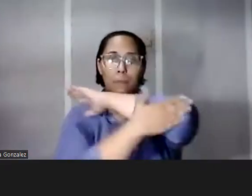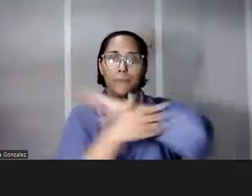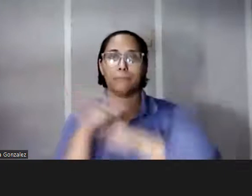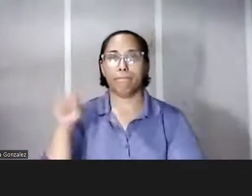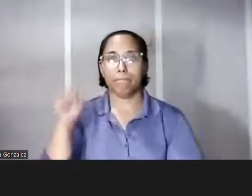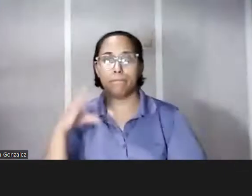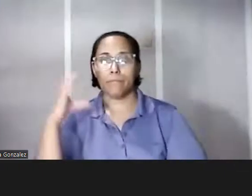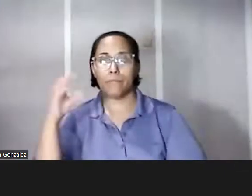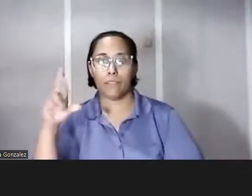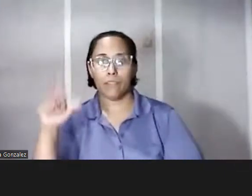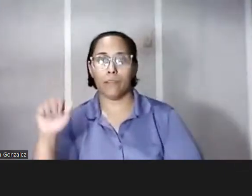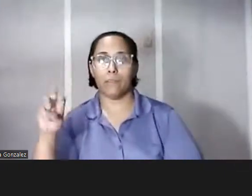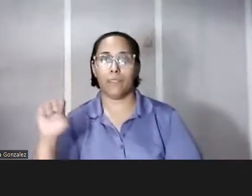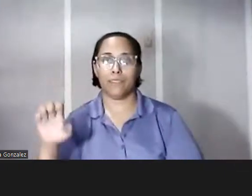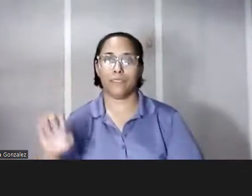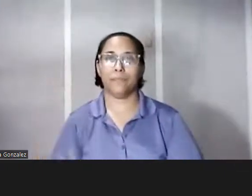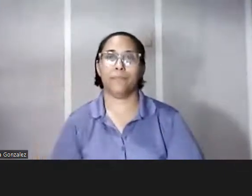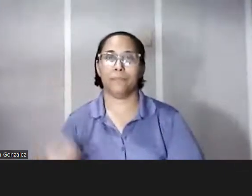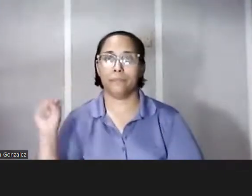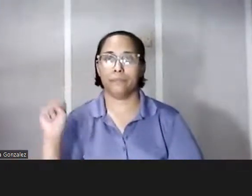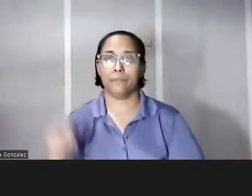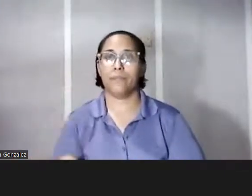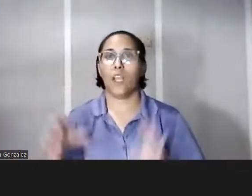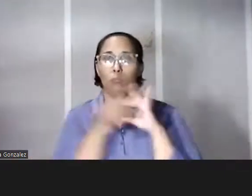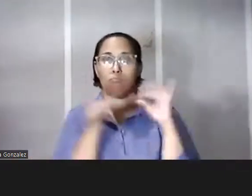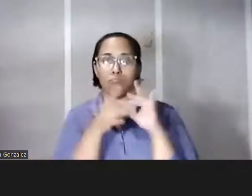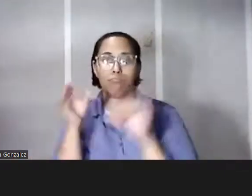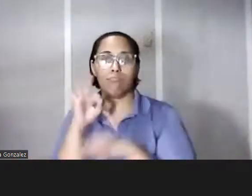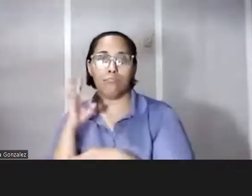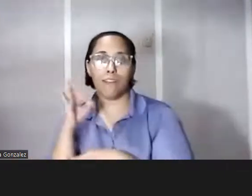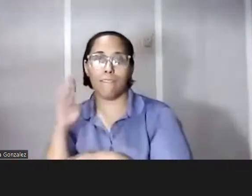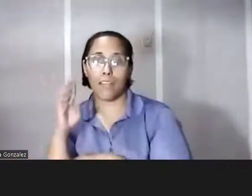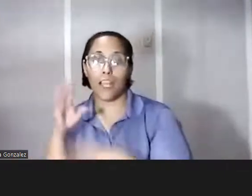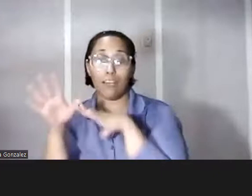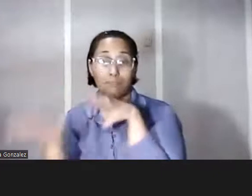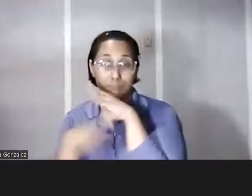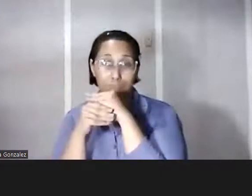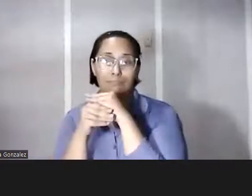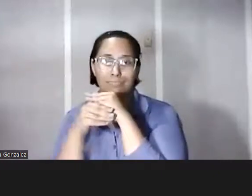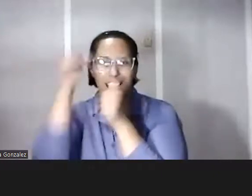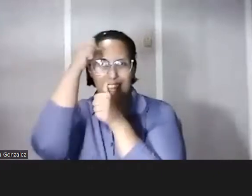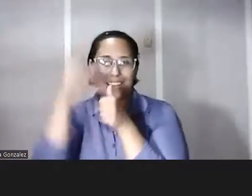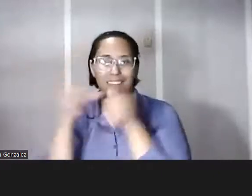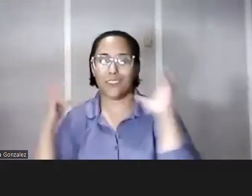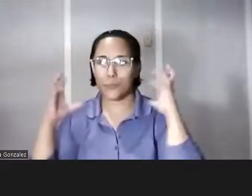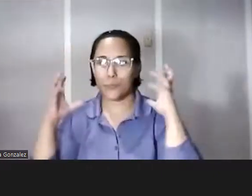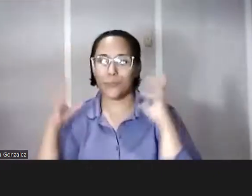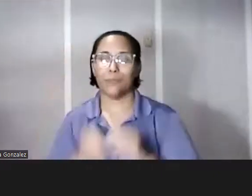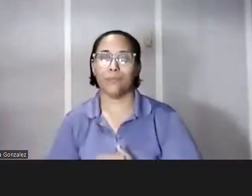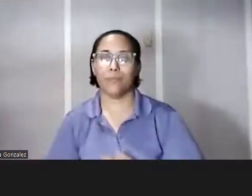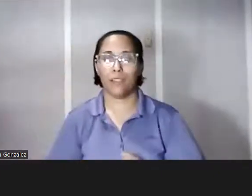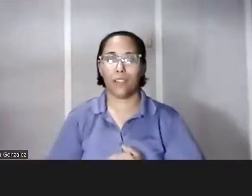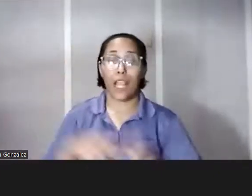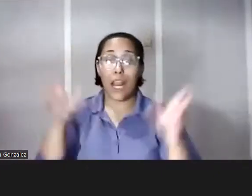Carmen Enid se ve exacto comentan también en Facebook añadiendo a los recuerdos de la radio estar